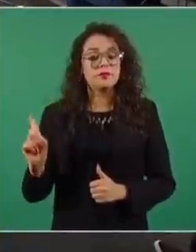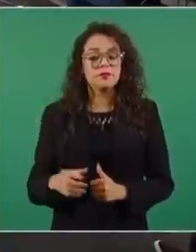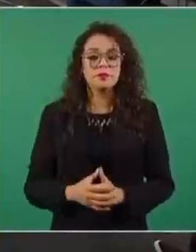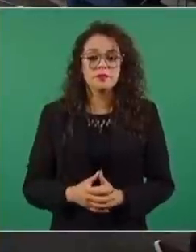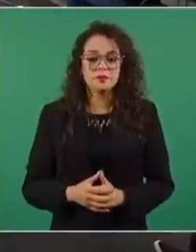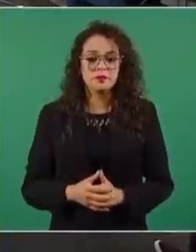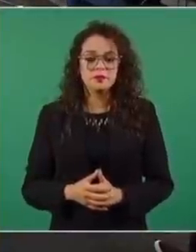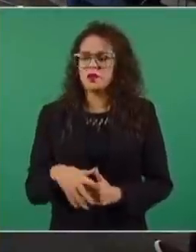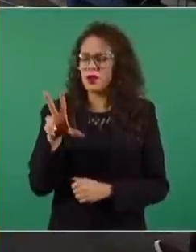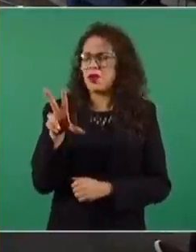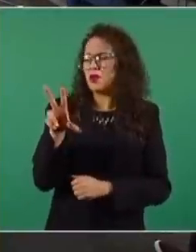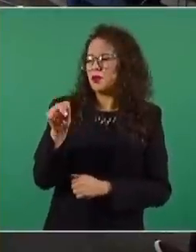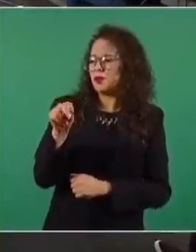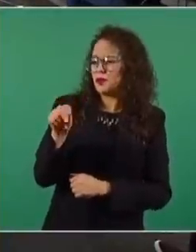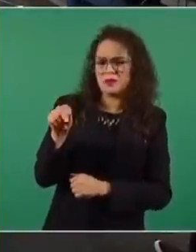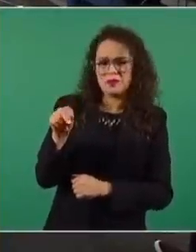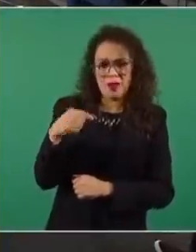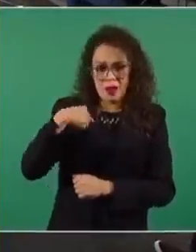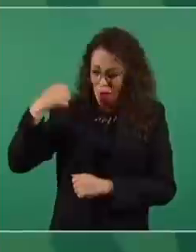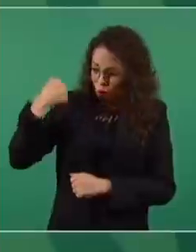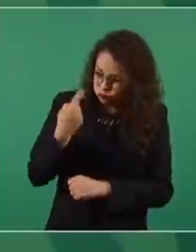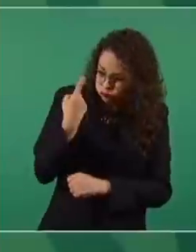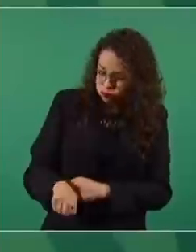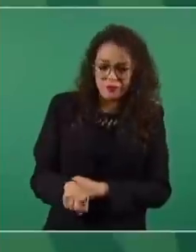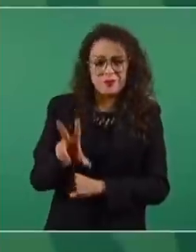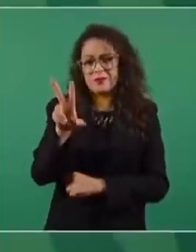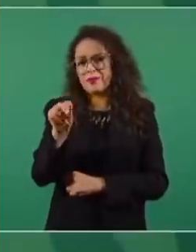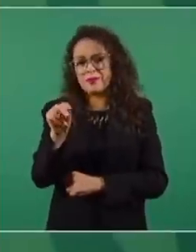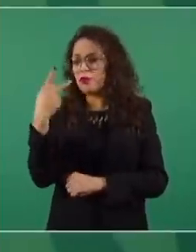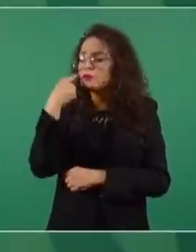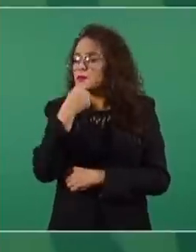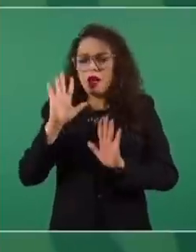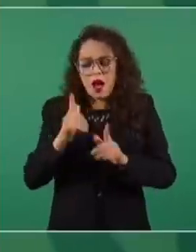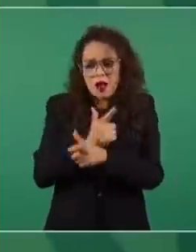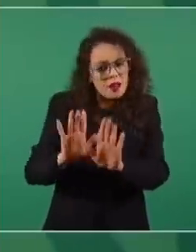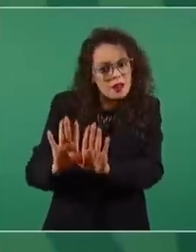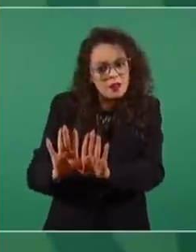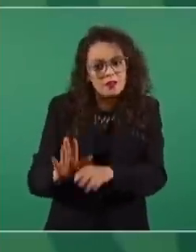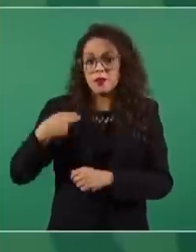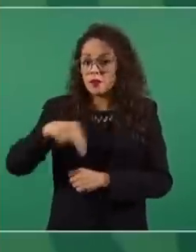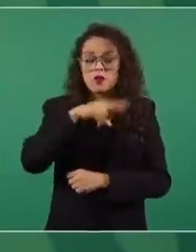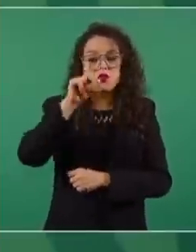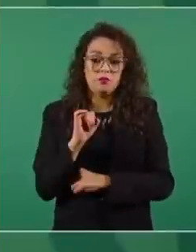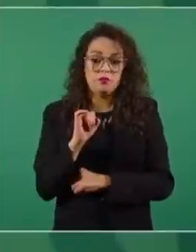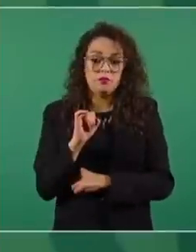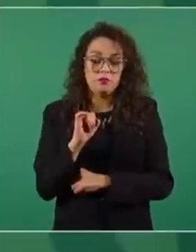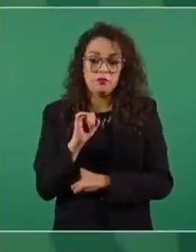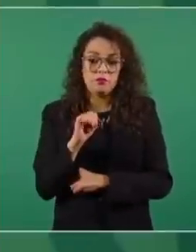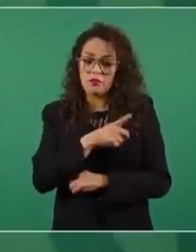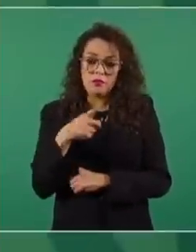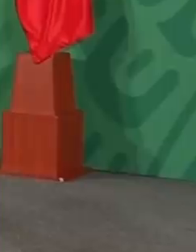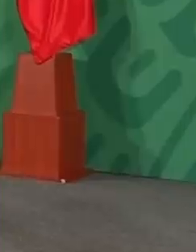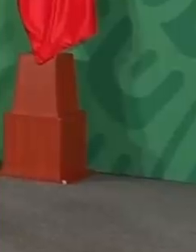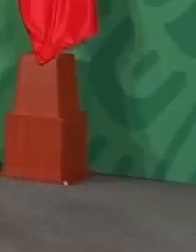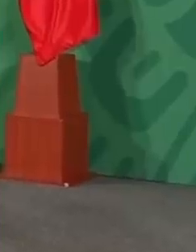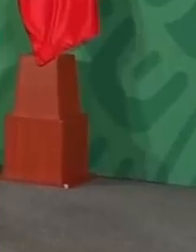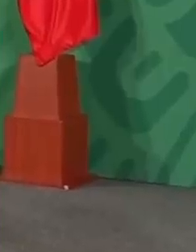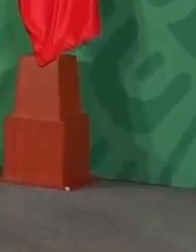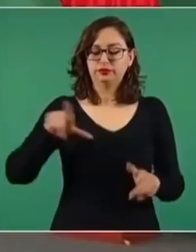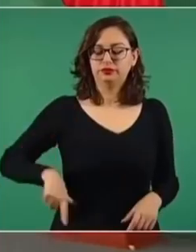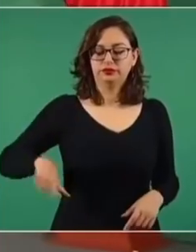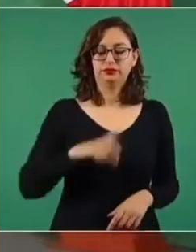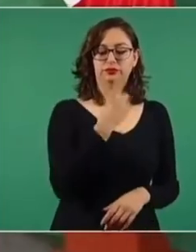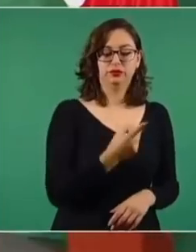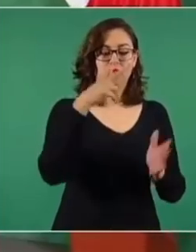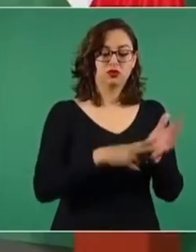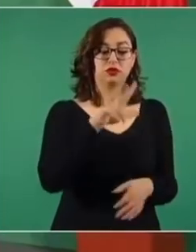No, para nadie, nada por la fuerza, todo por la razón y el derecho. No somos conservadores, maestros son irresponsables. Desde que llegamos al